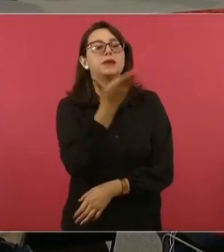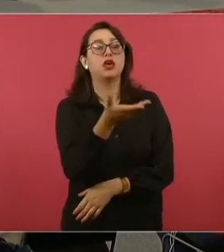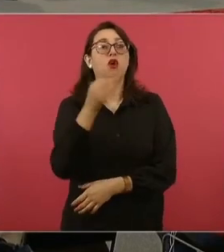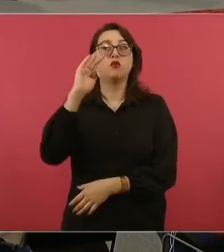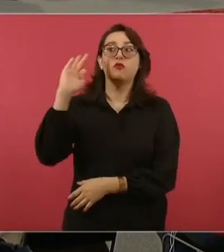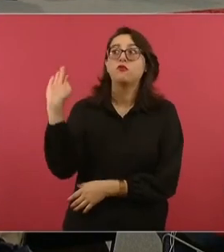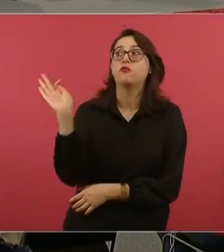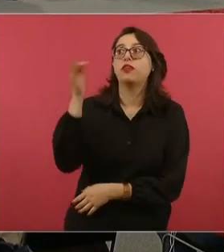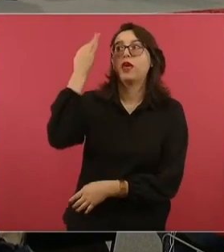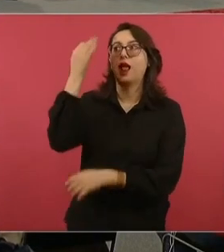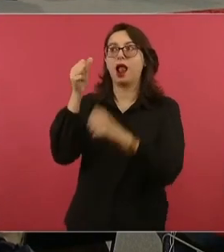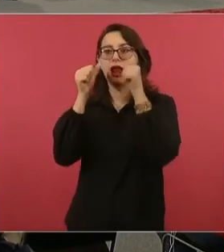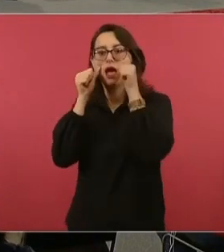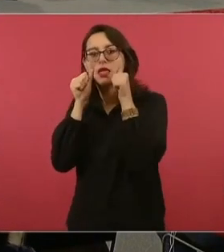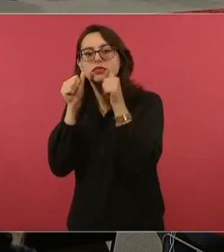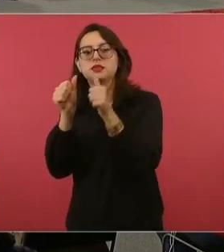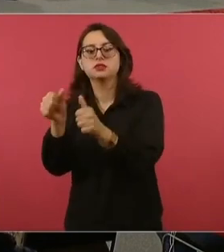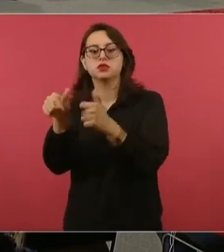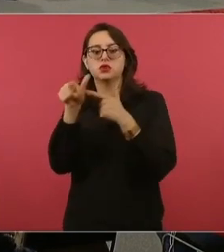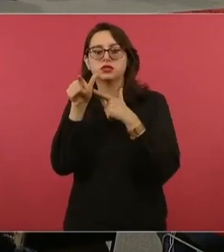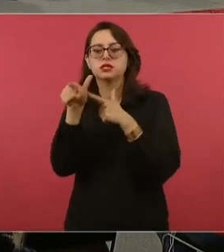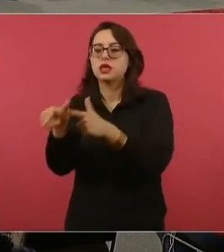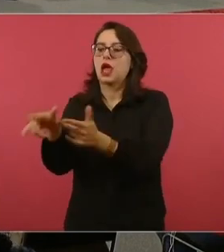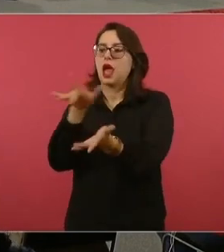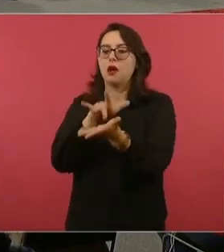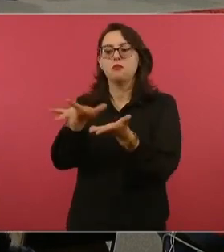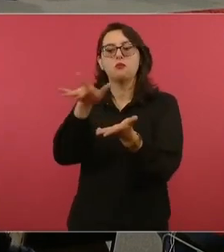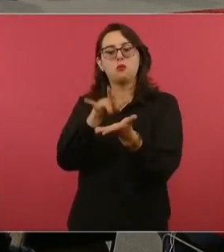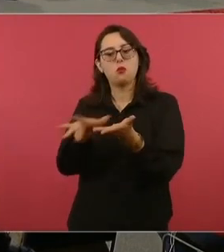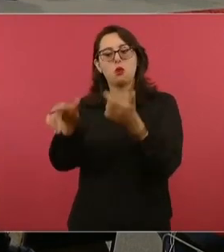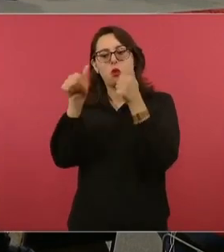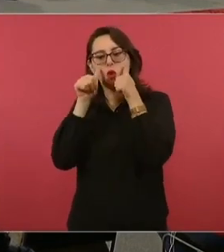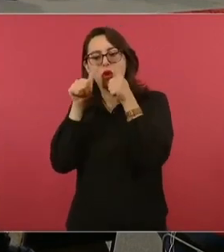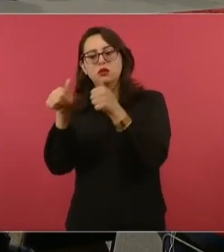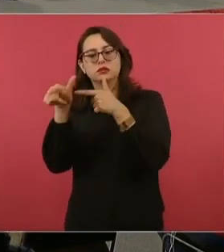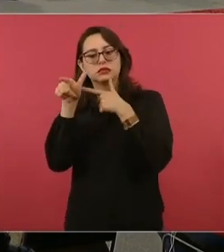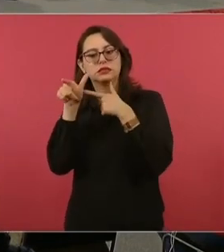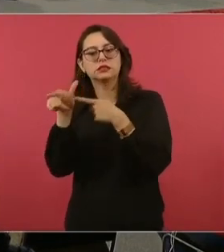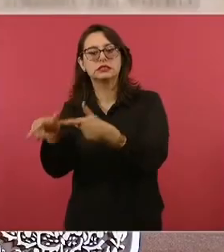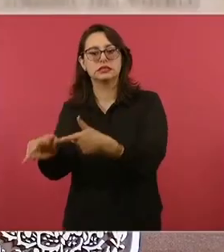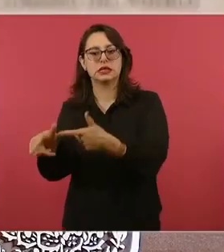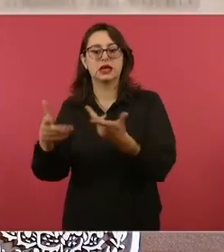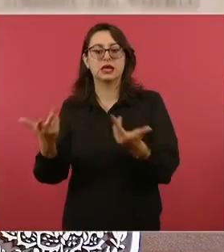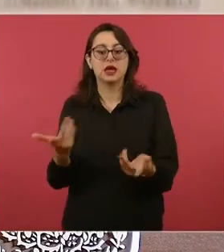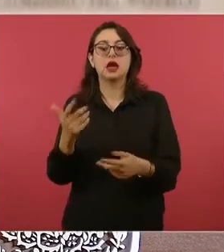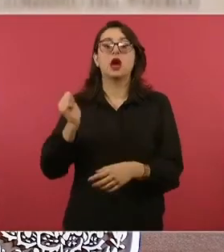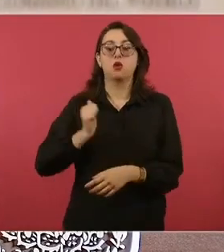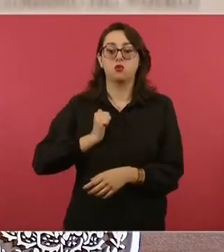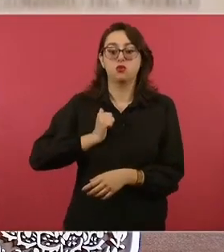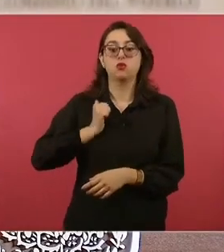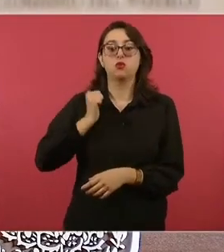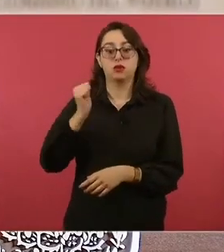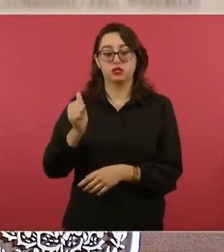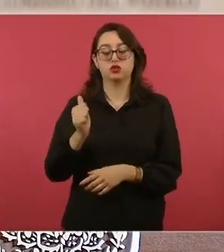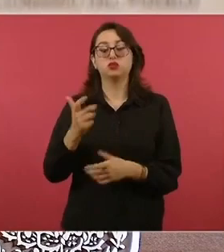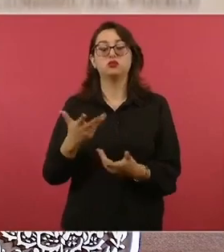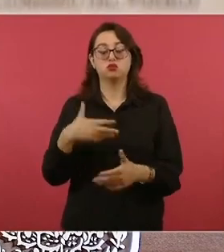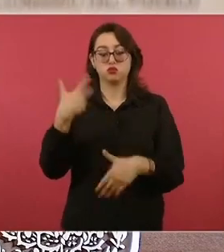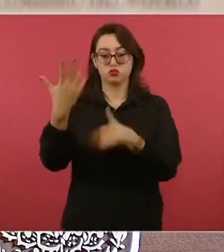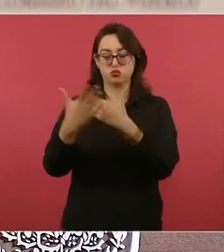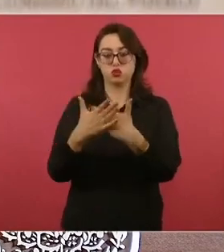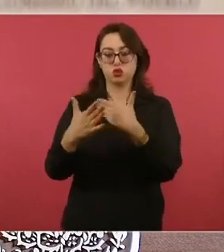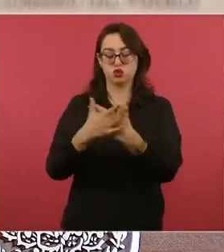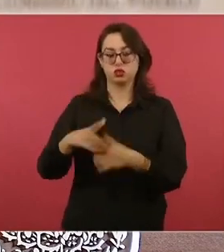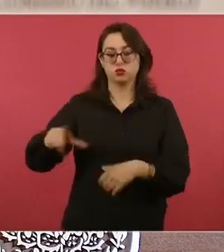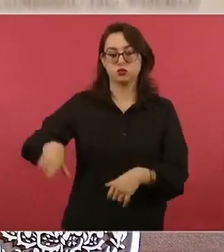y ese apoyo que ha mostrado a nuestro Estado, señor presidente, y que aprovecho para decir que esta nueva administración que viene